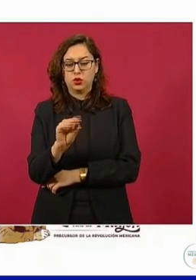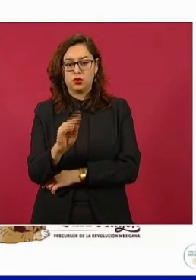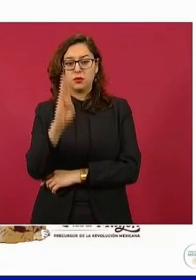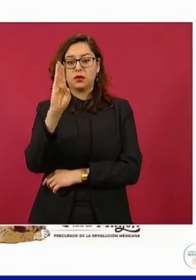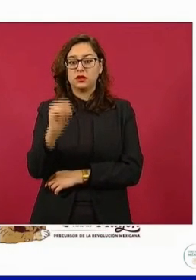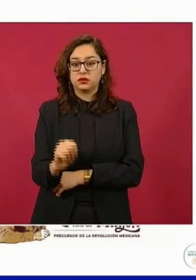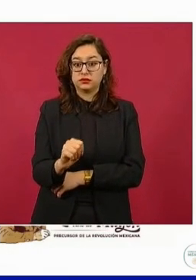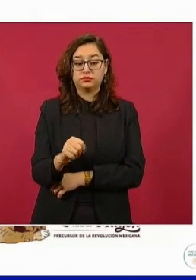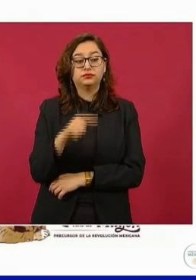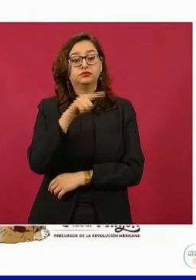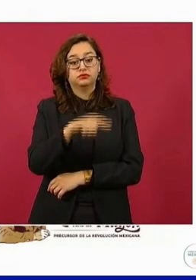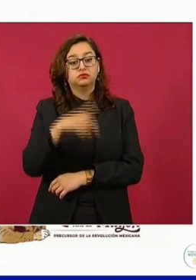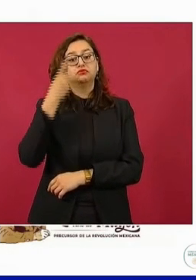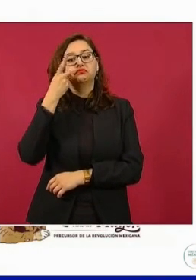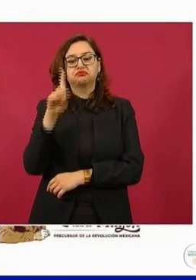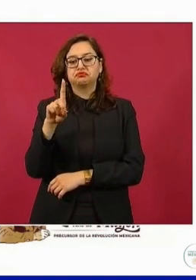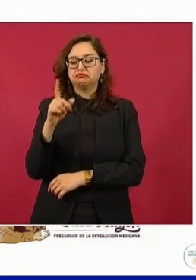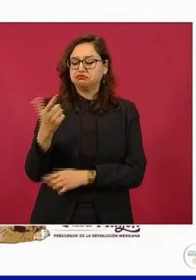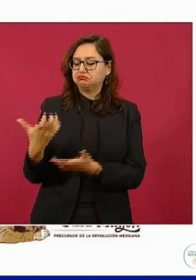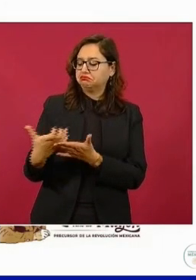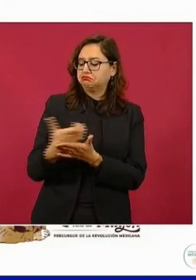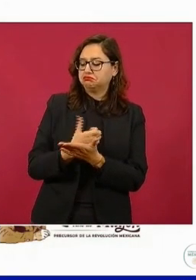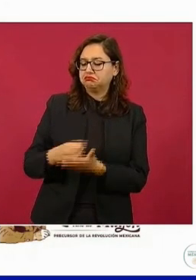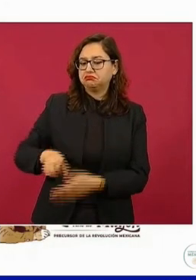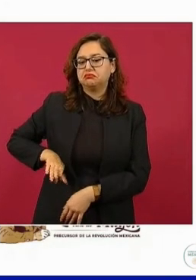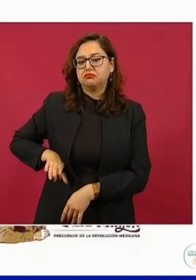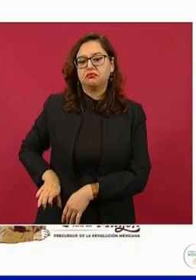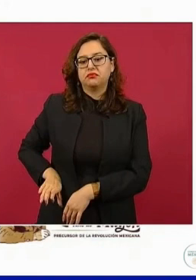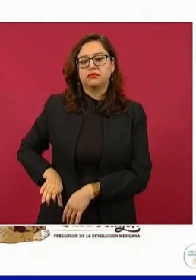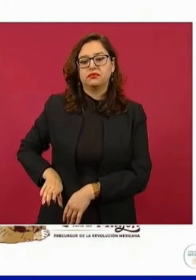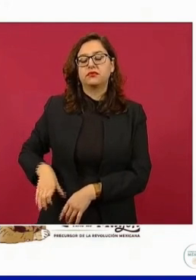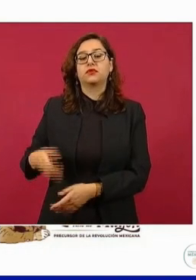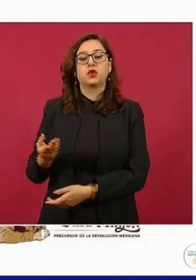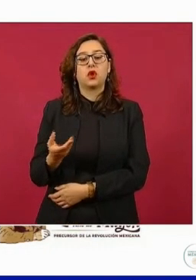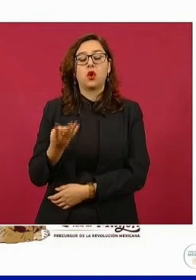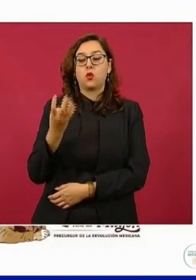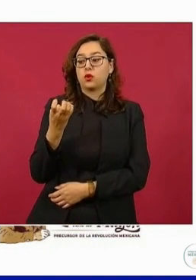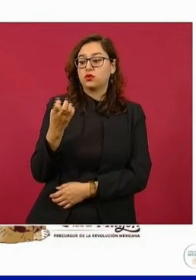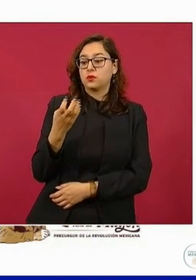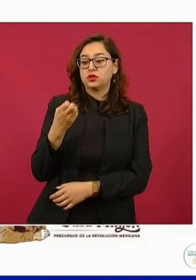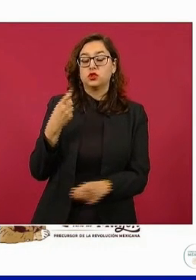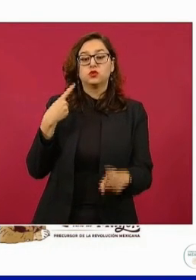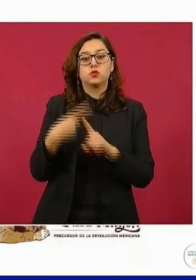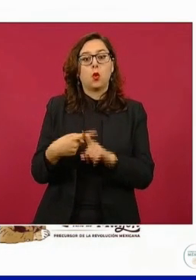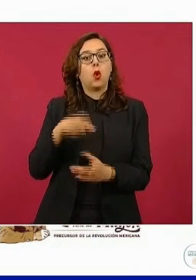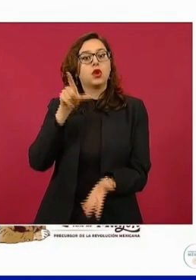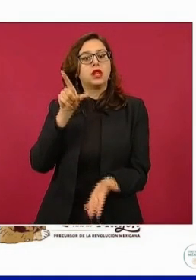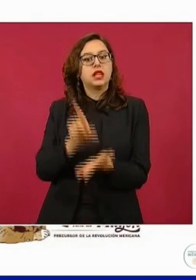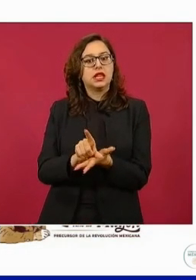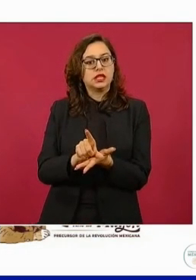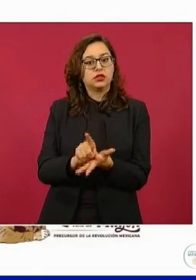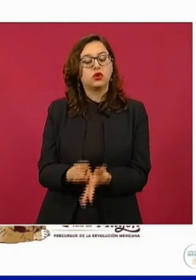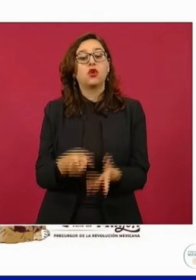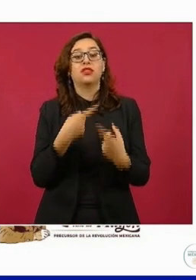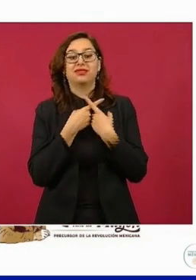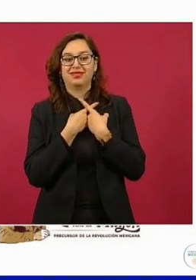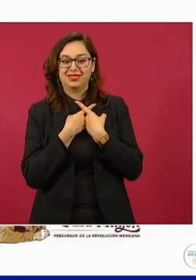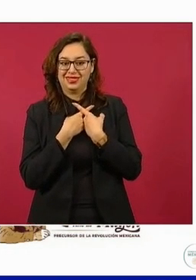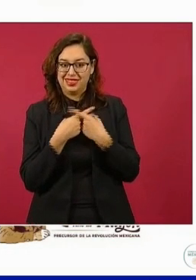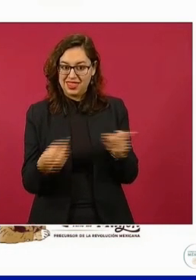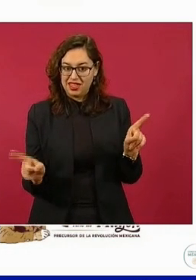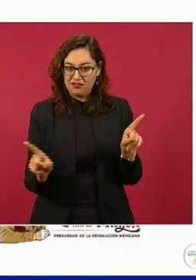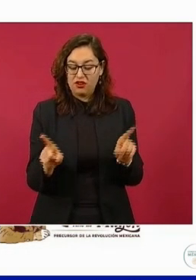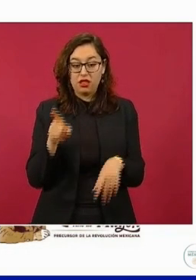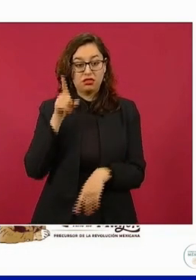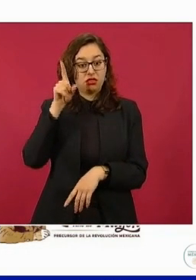un margen de tres pesos 99 centavos, bastante alto. Mientras que franquicia Pemex en Ciudad